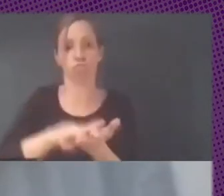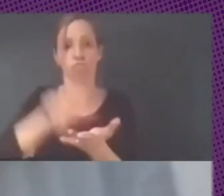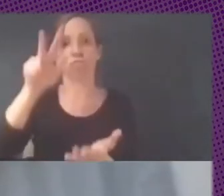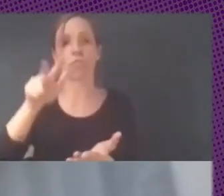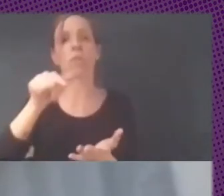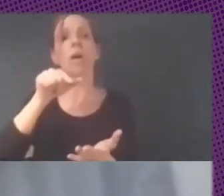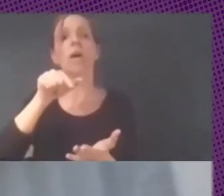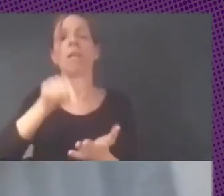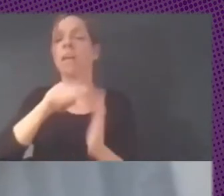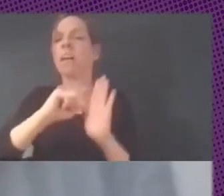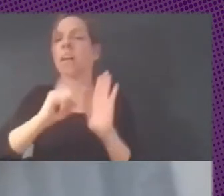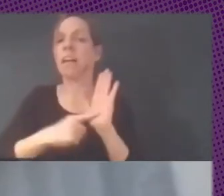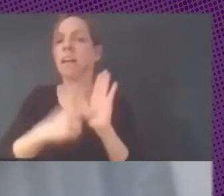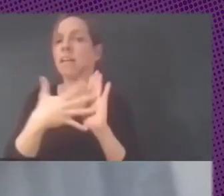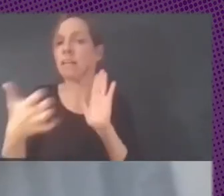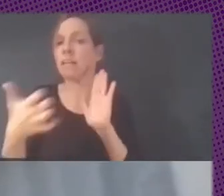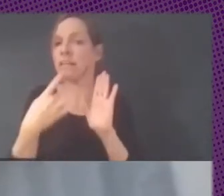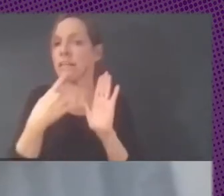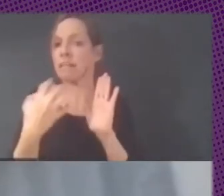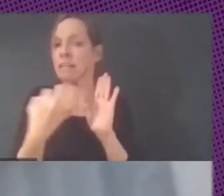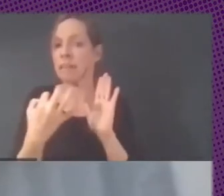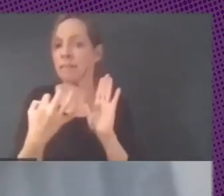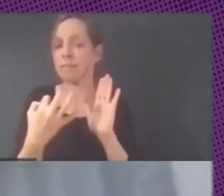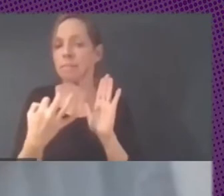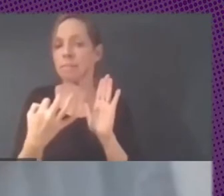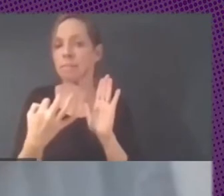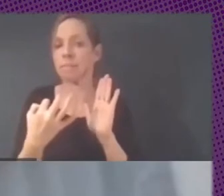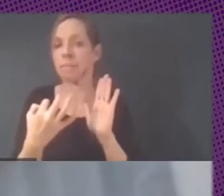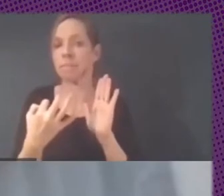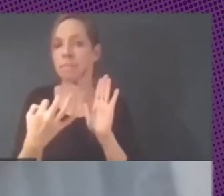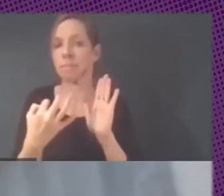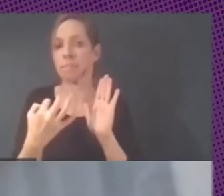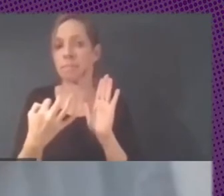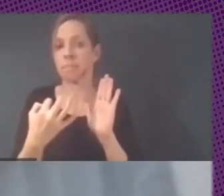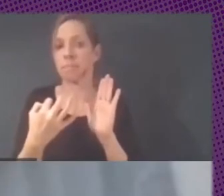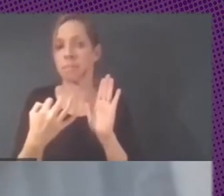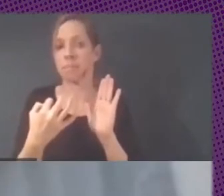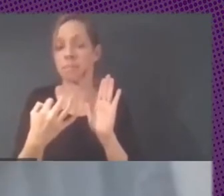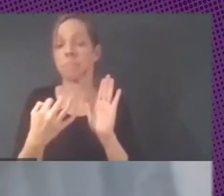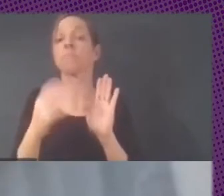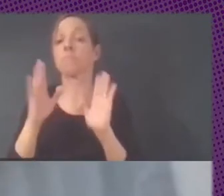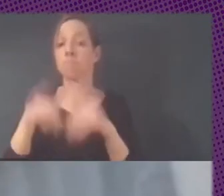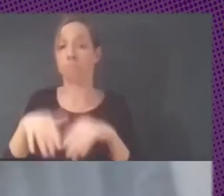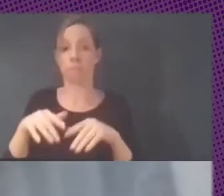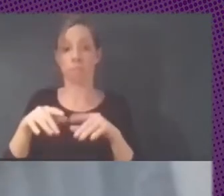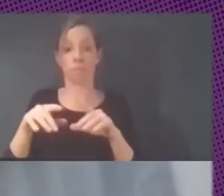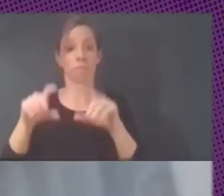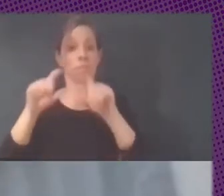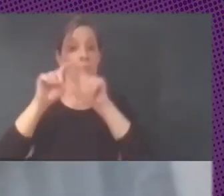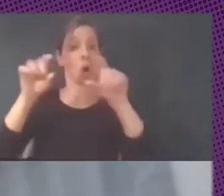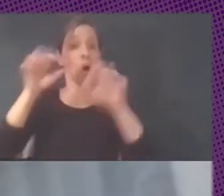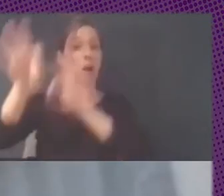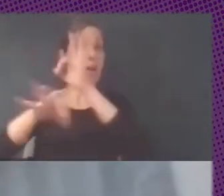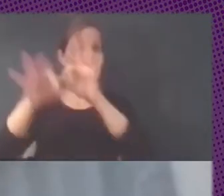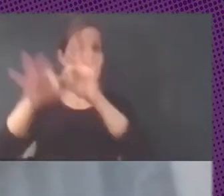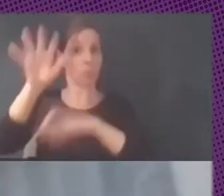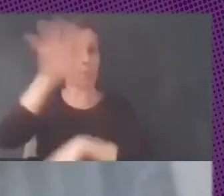que se prefiriera, o sea, que a la hora de adquirir software en todos los organismos estatales,